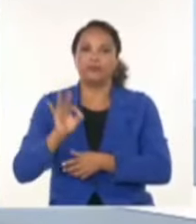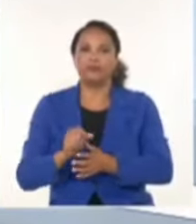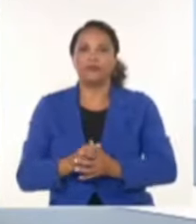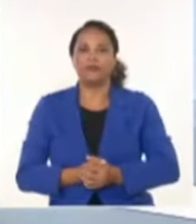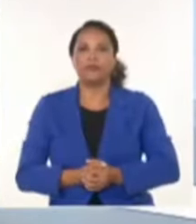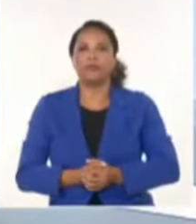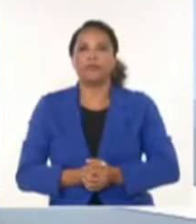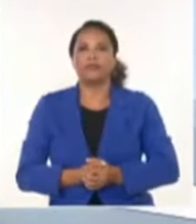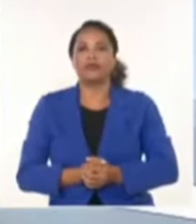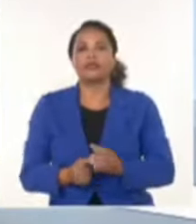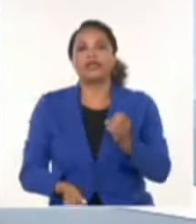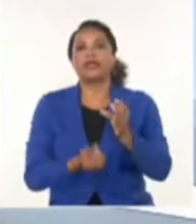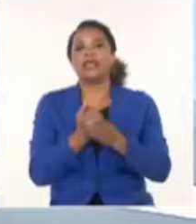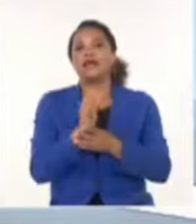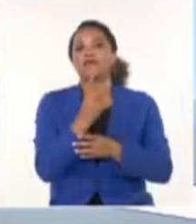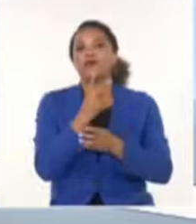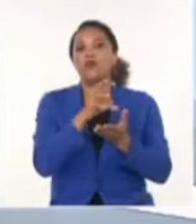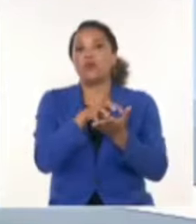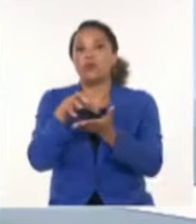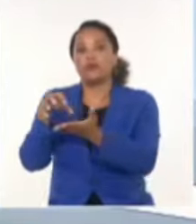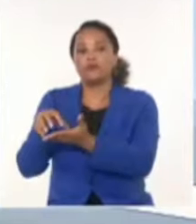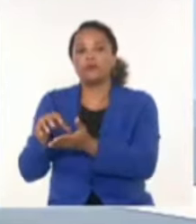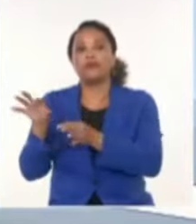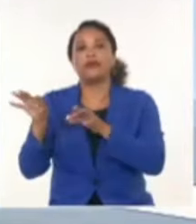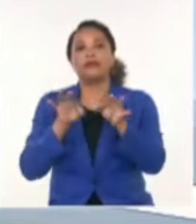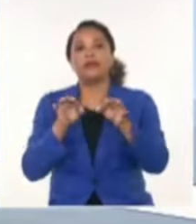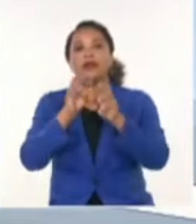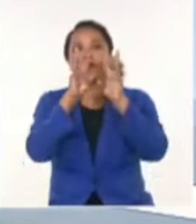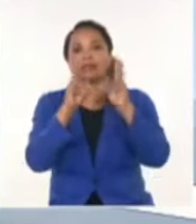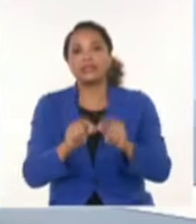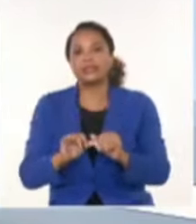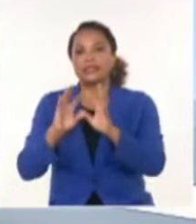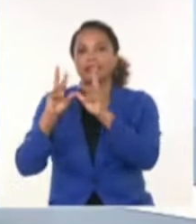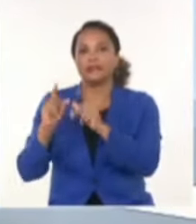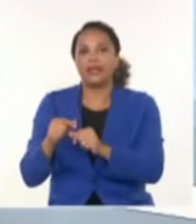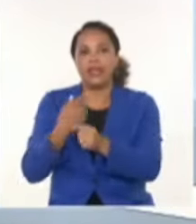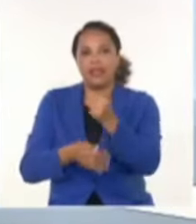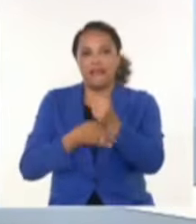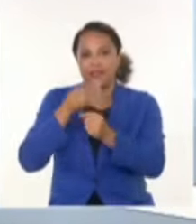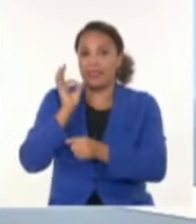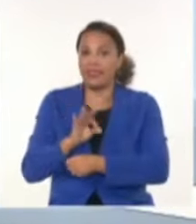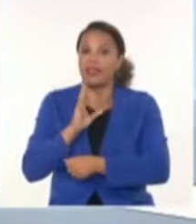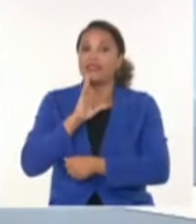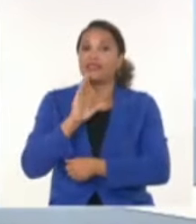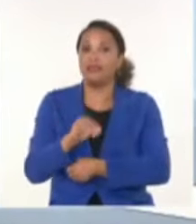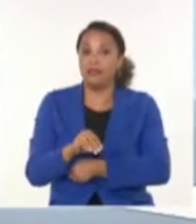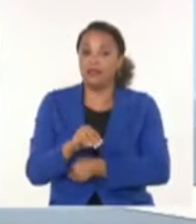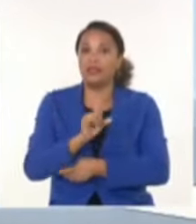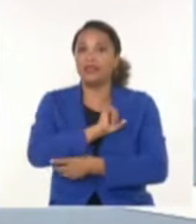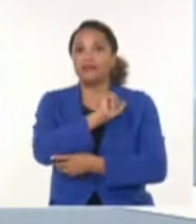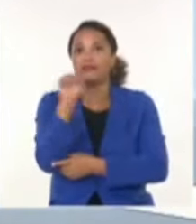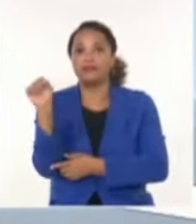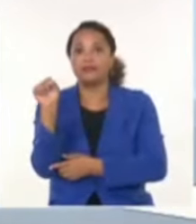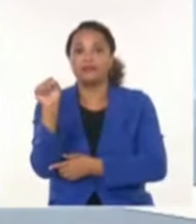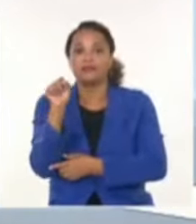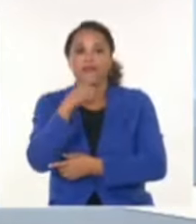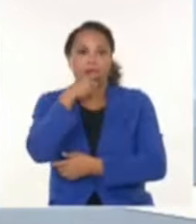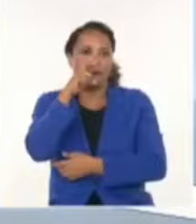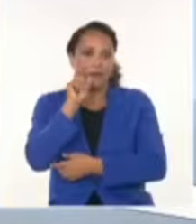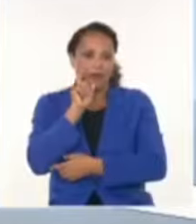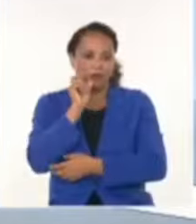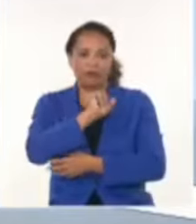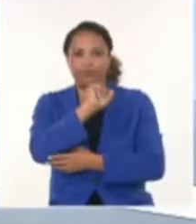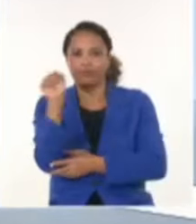sitios web, así en modo express, para invitar a consultar los datos verídicos. Dice que dan ese triunfo tan holgado sobre Maduro,